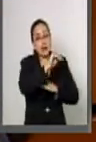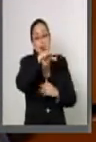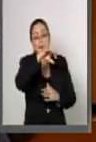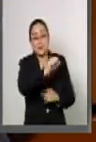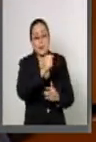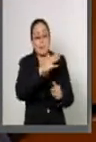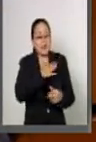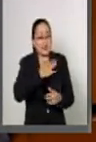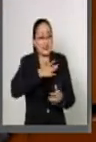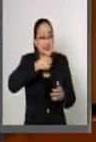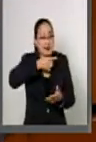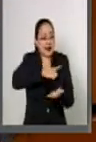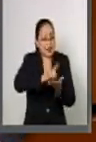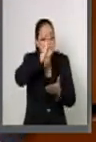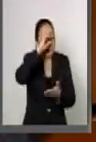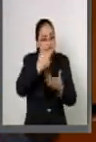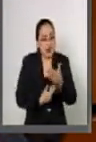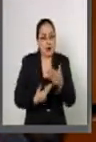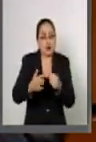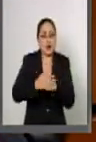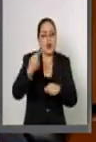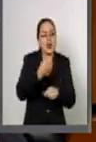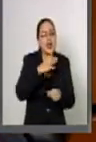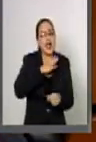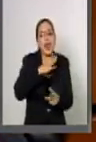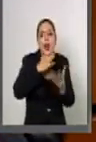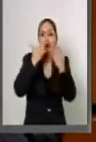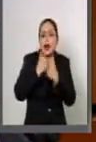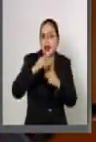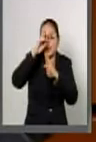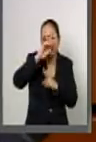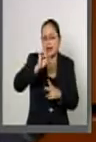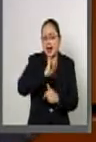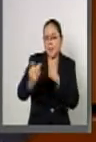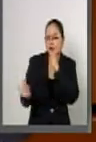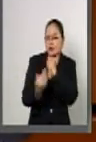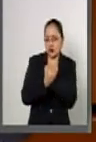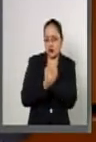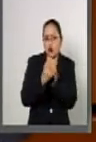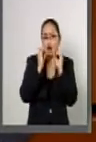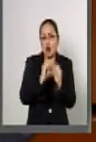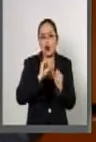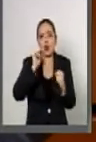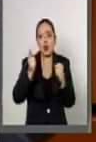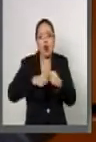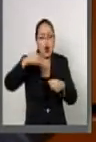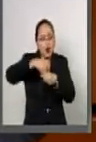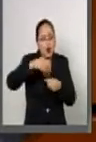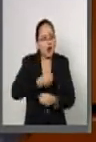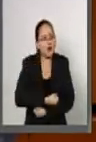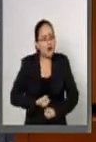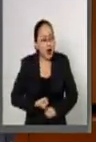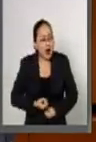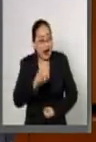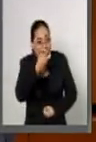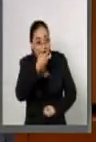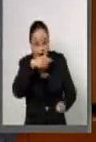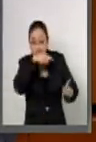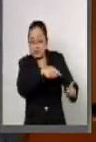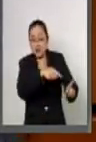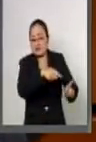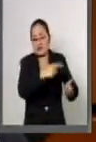sus derechos fundamentales principalmente por la violación a la protección y confidencialidad de sus datos